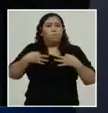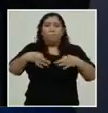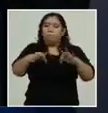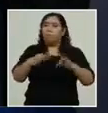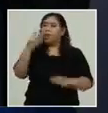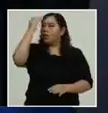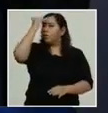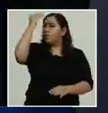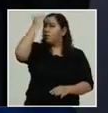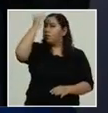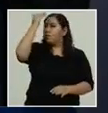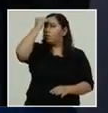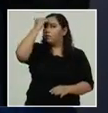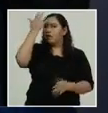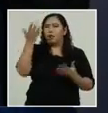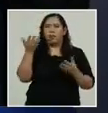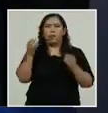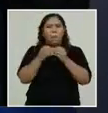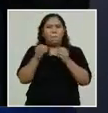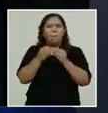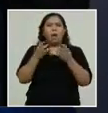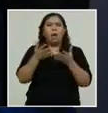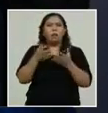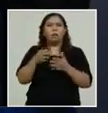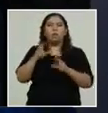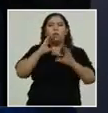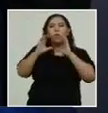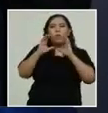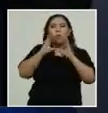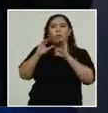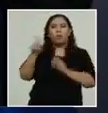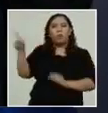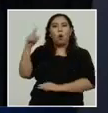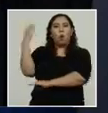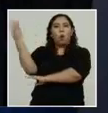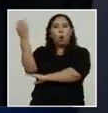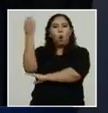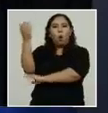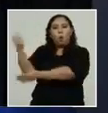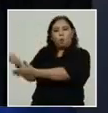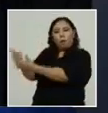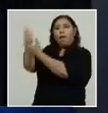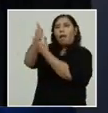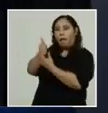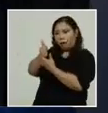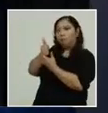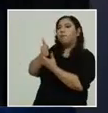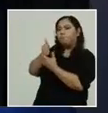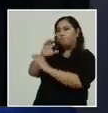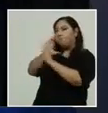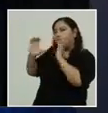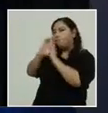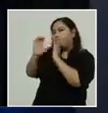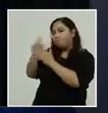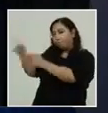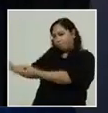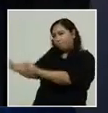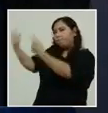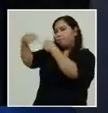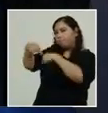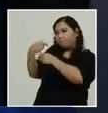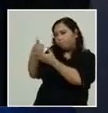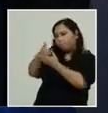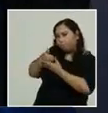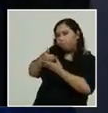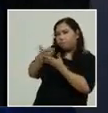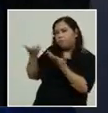también haciendo sus contactos con colombia con méxico y de igual manera nuestra cancillería así es de que estamos activando todos los